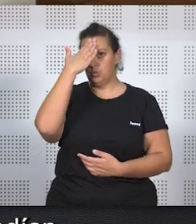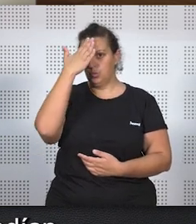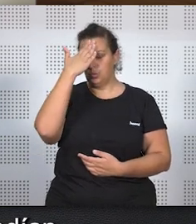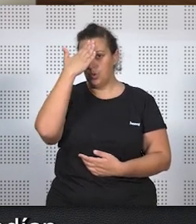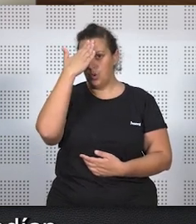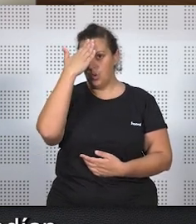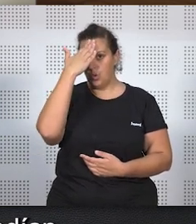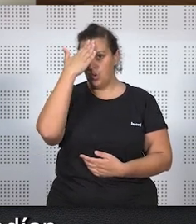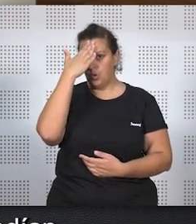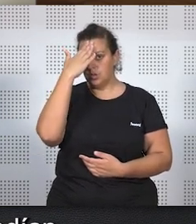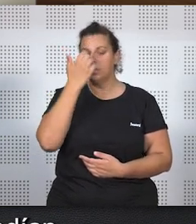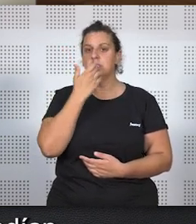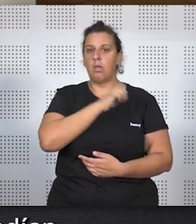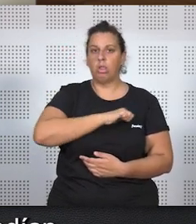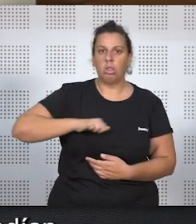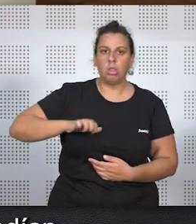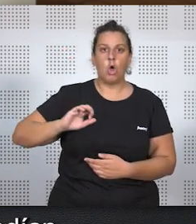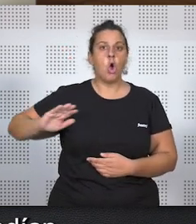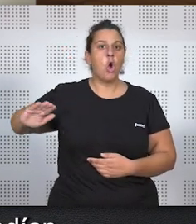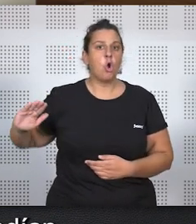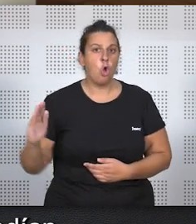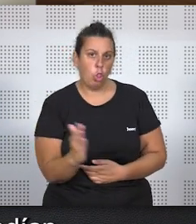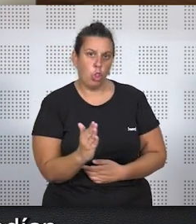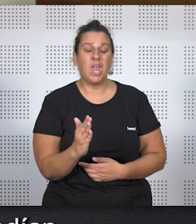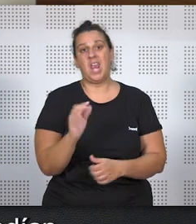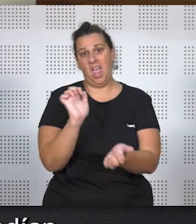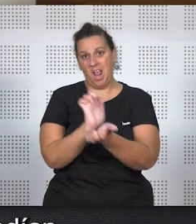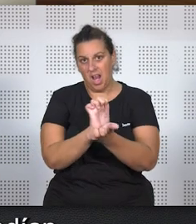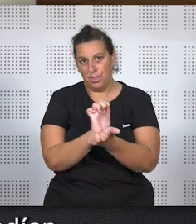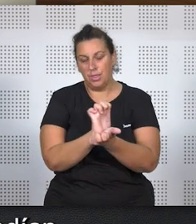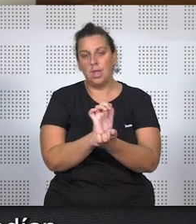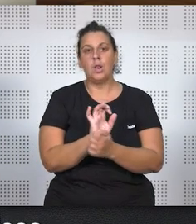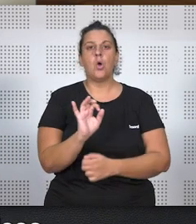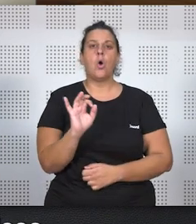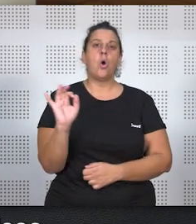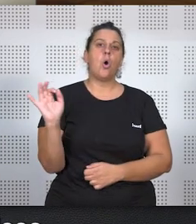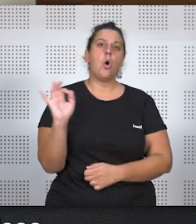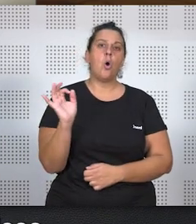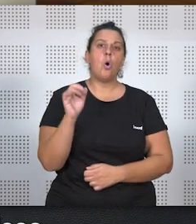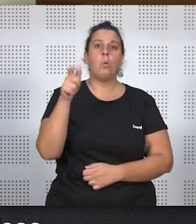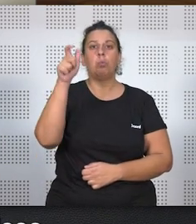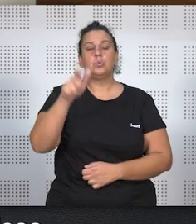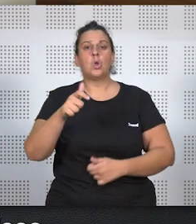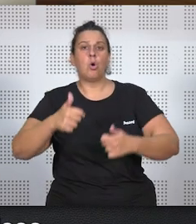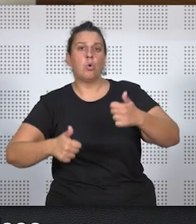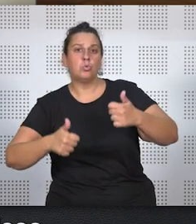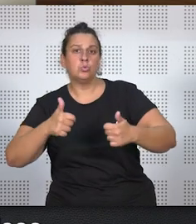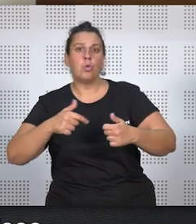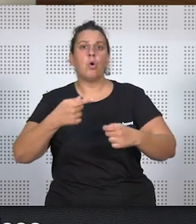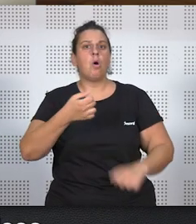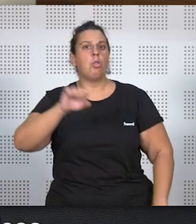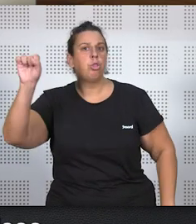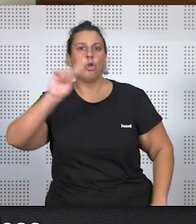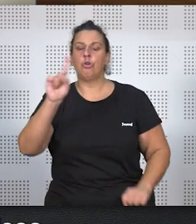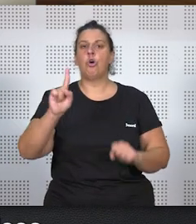el vago, ni el condenado a pena privativa de libertad, ni el concursado o